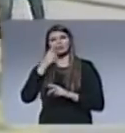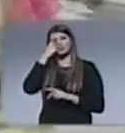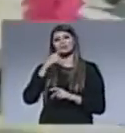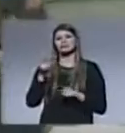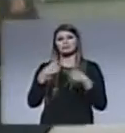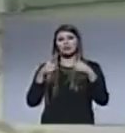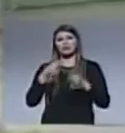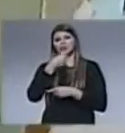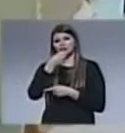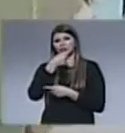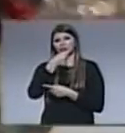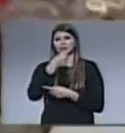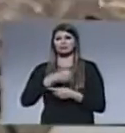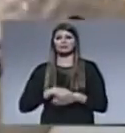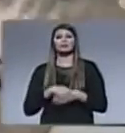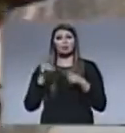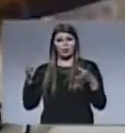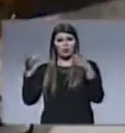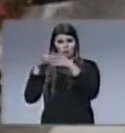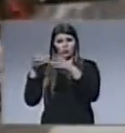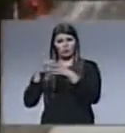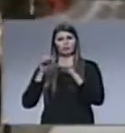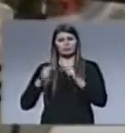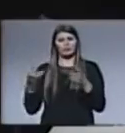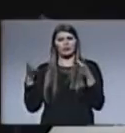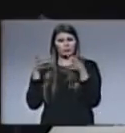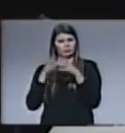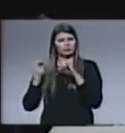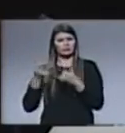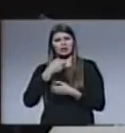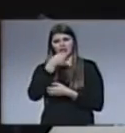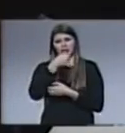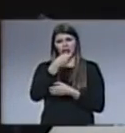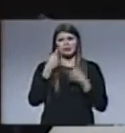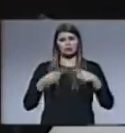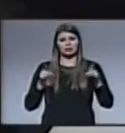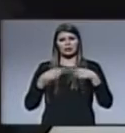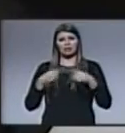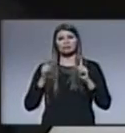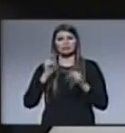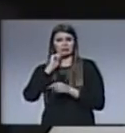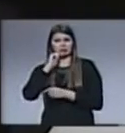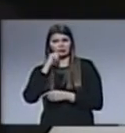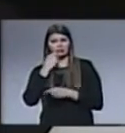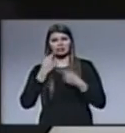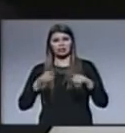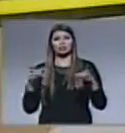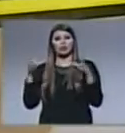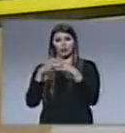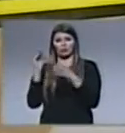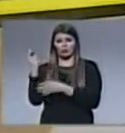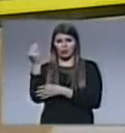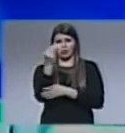jornadas de brillante presentación. El grupo Generación Omega fue invitado especial en el programa. Buena música interpretada por los jóvenes